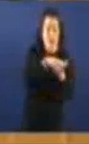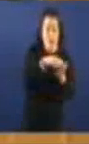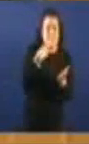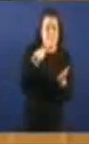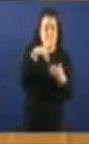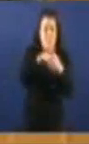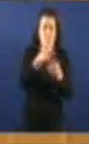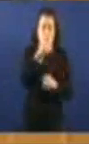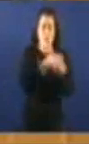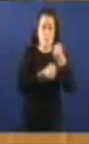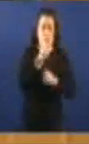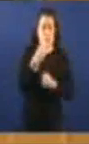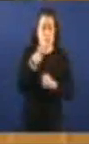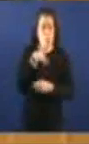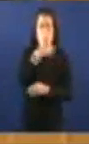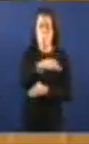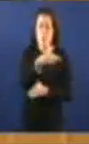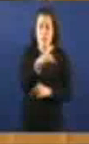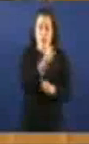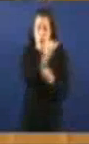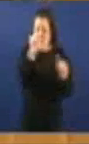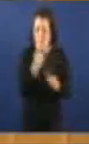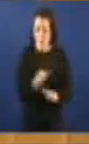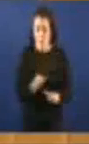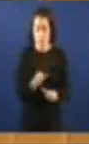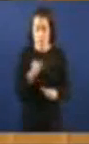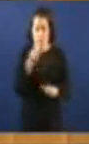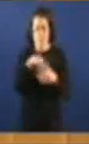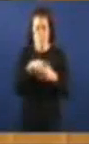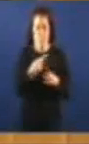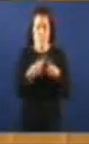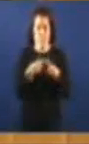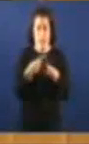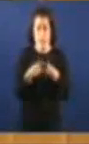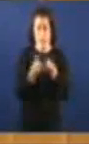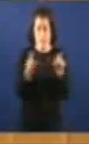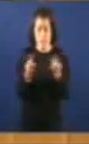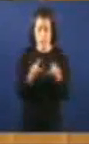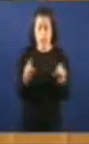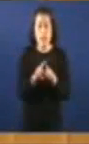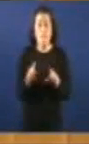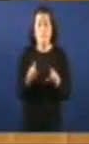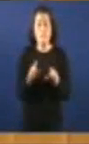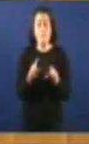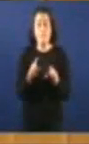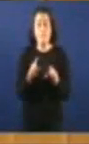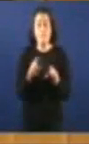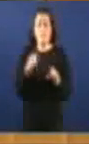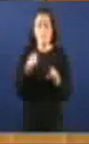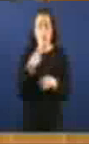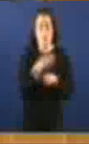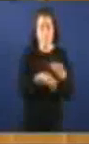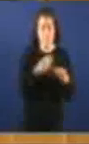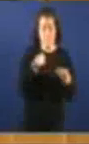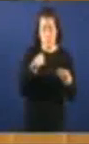En teoría económica A única forma De actividade empresarial Que Que se fai Con os